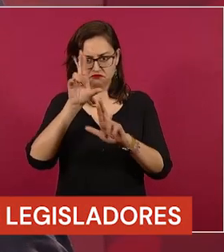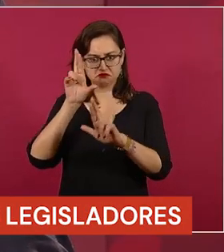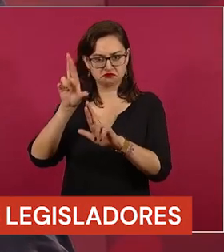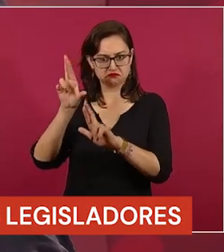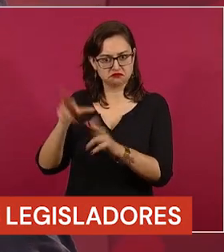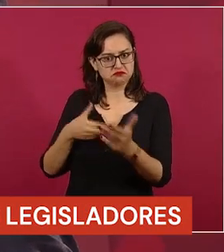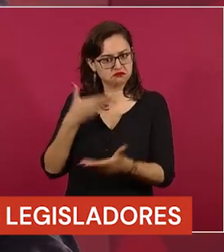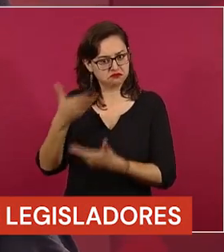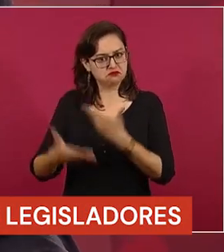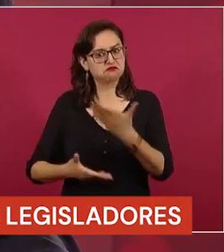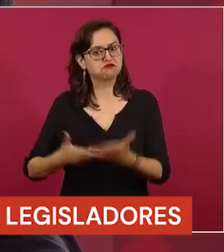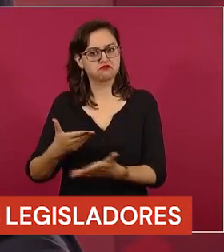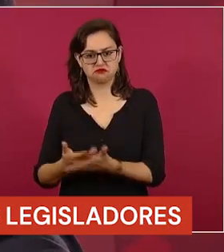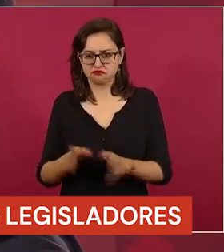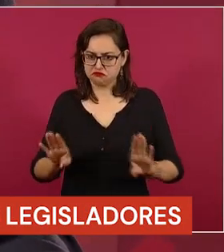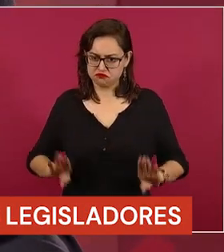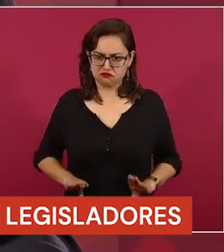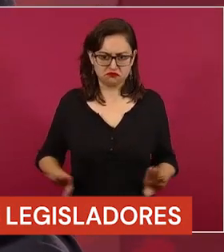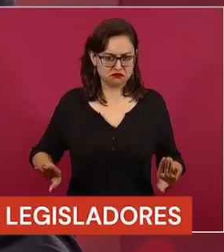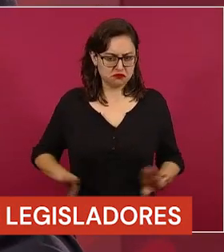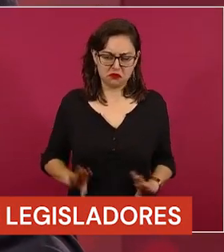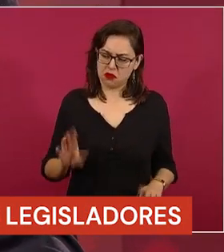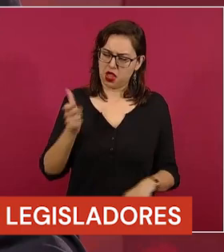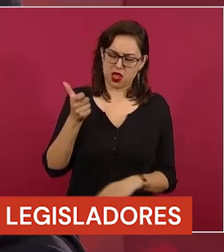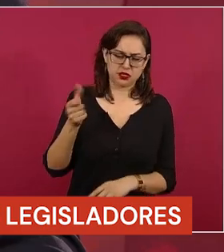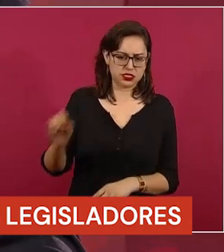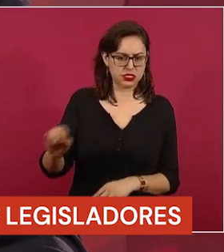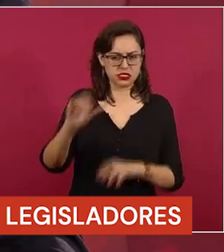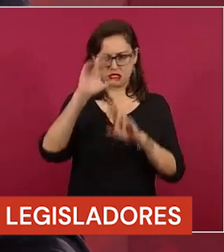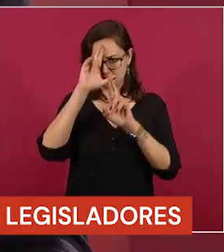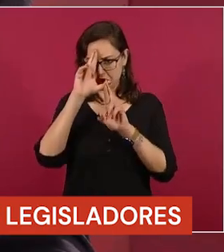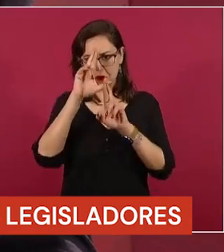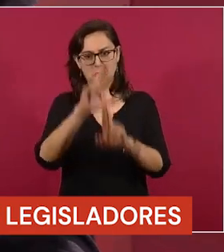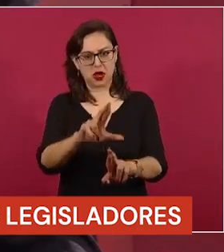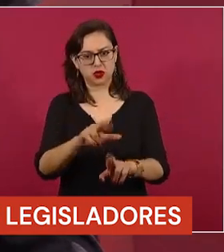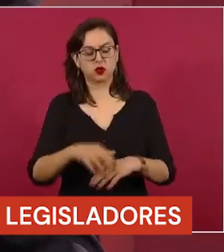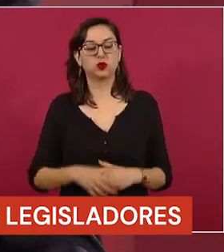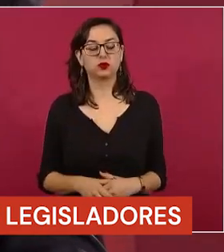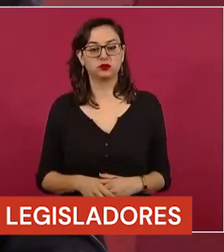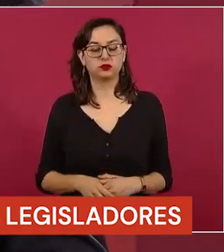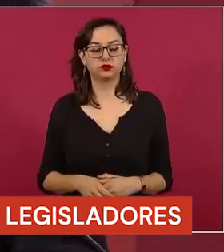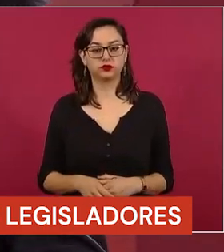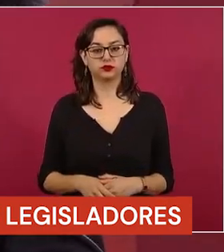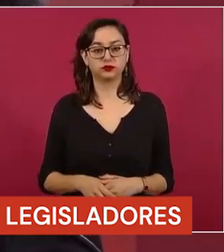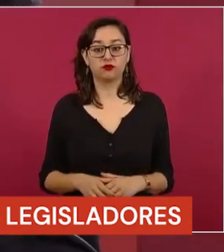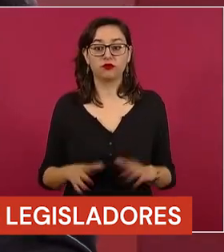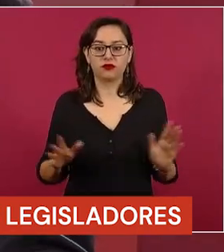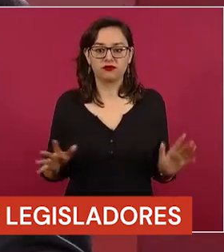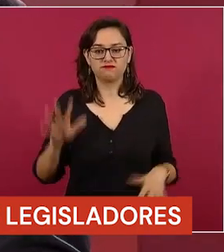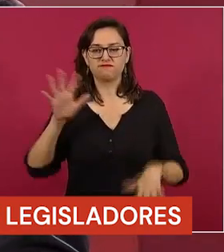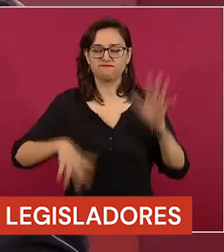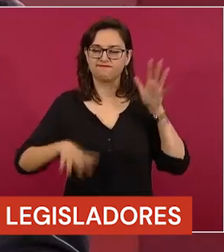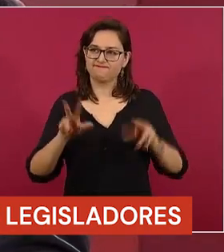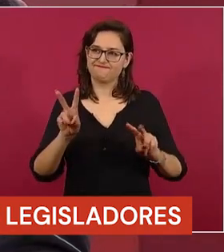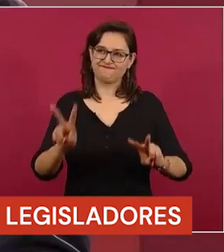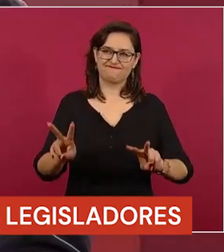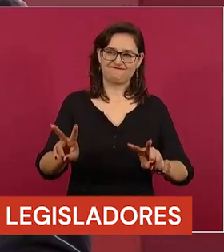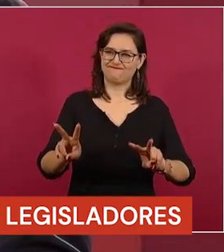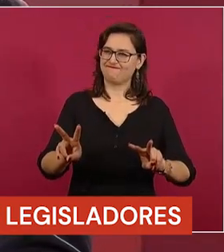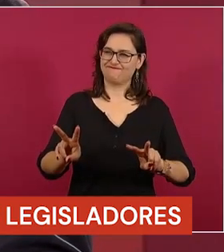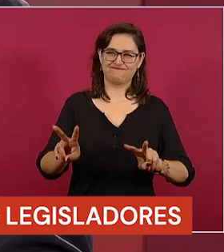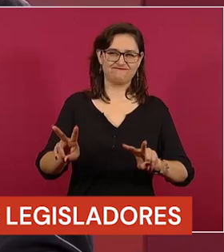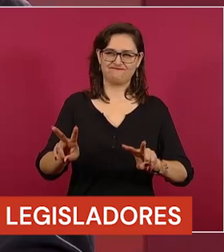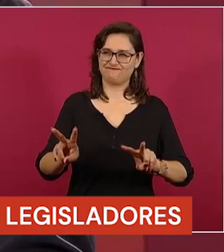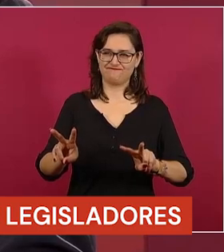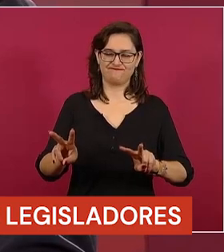muy respetuoso aún cuando no estoy de acuerdo con